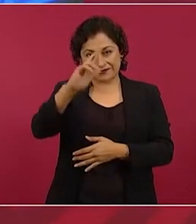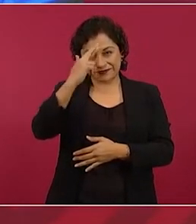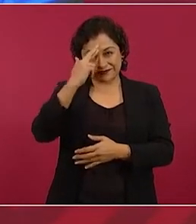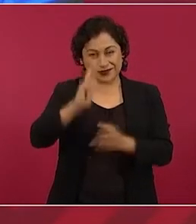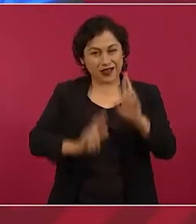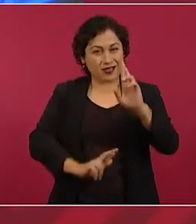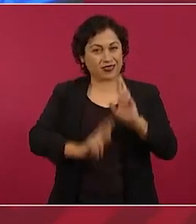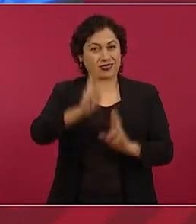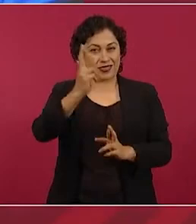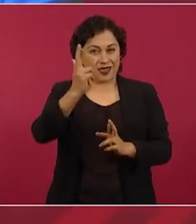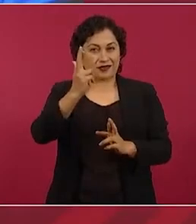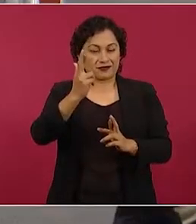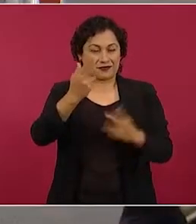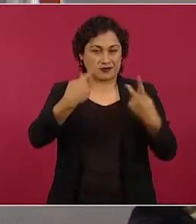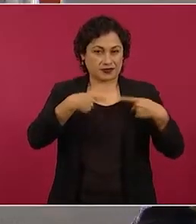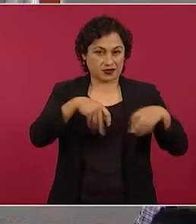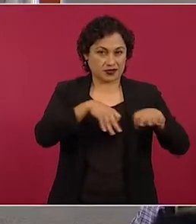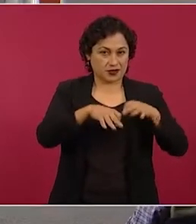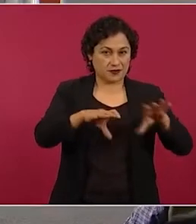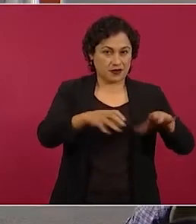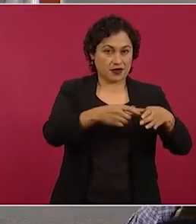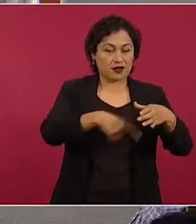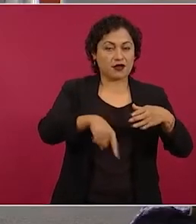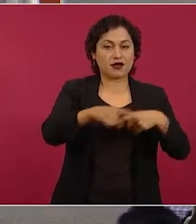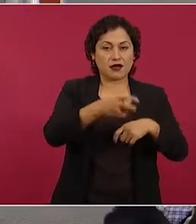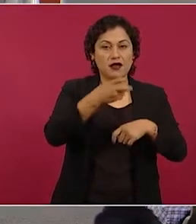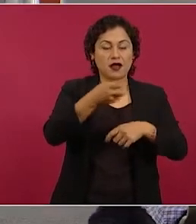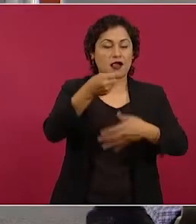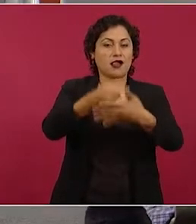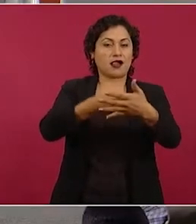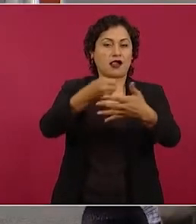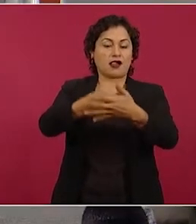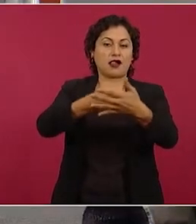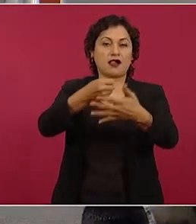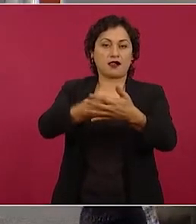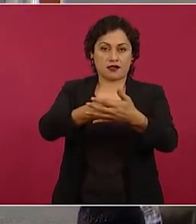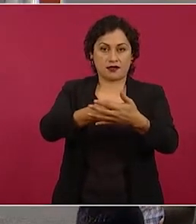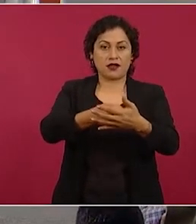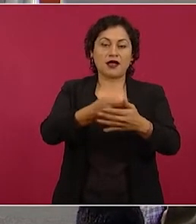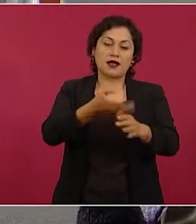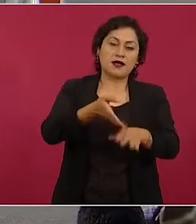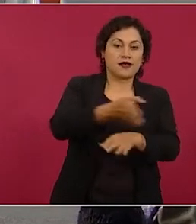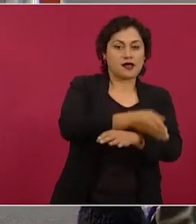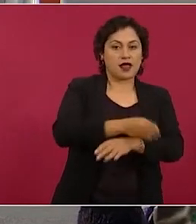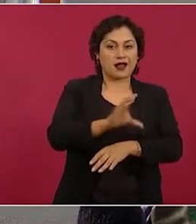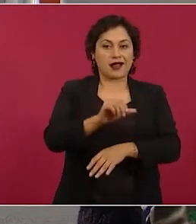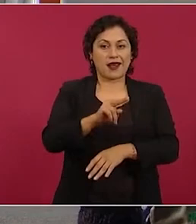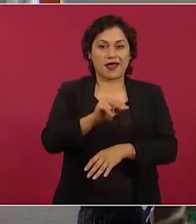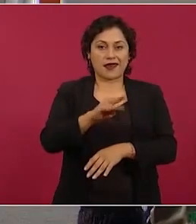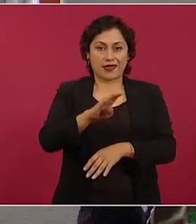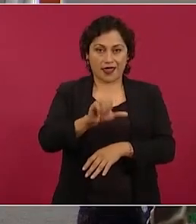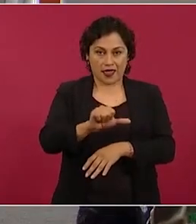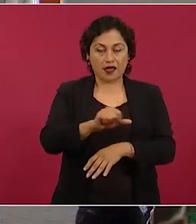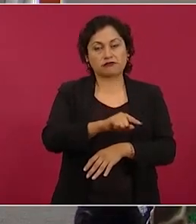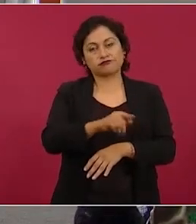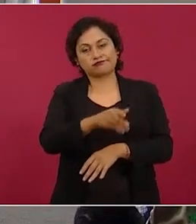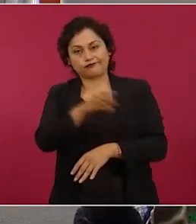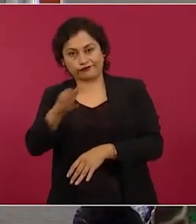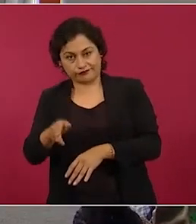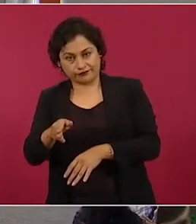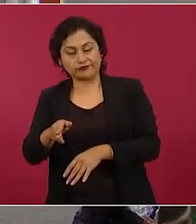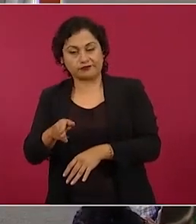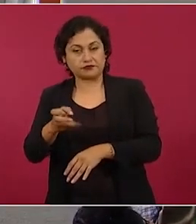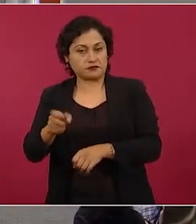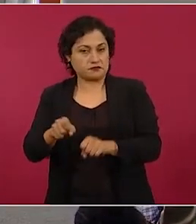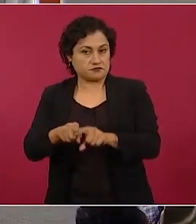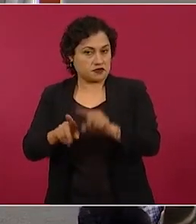Después de la huelga de Cananea, la otra huelga que fue precursora del movimiento revolucionario